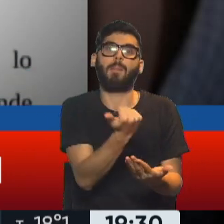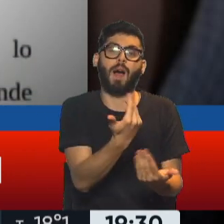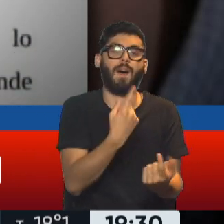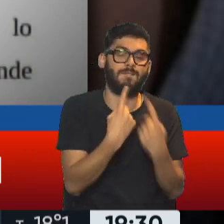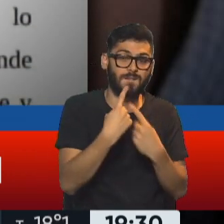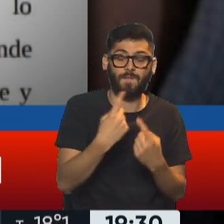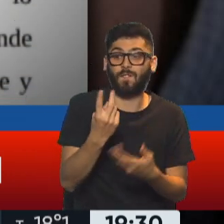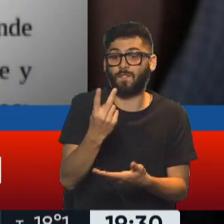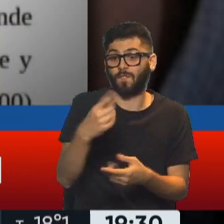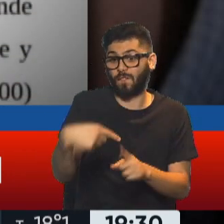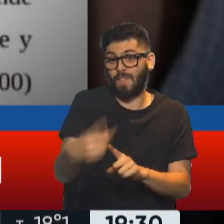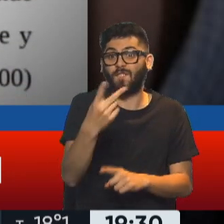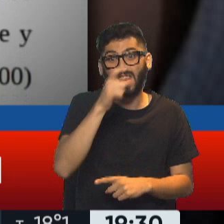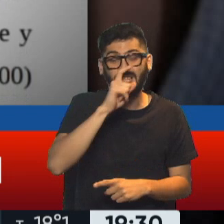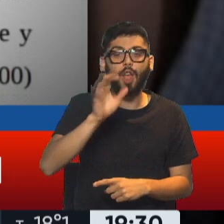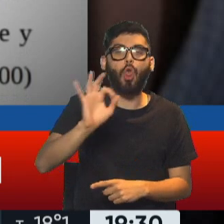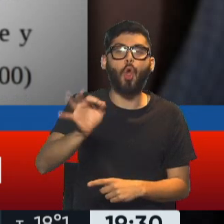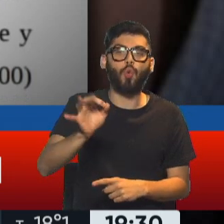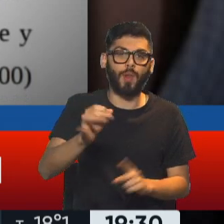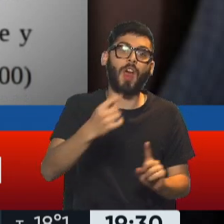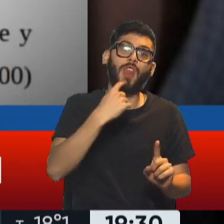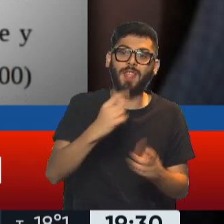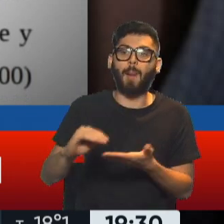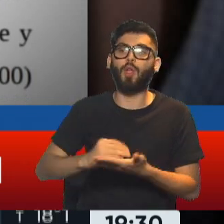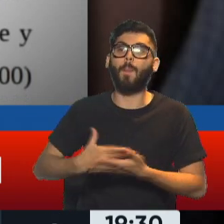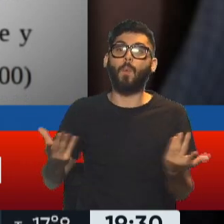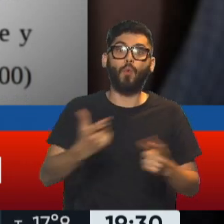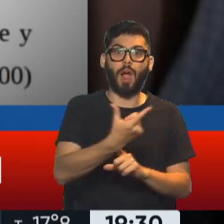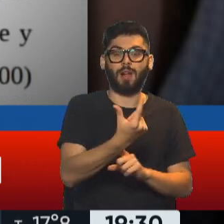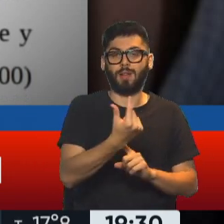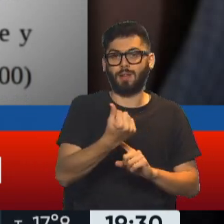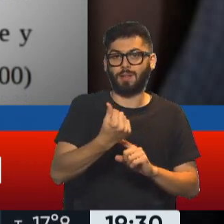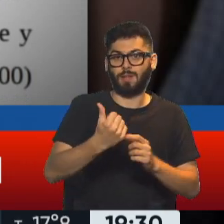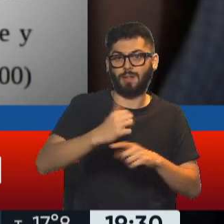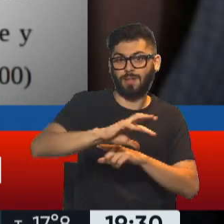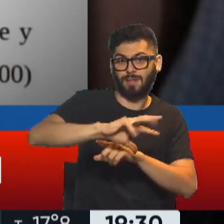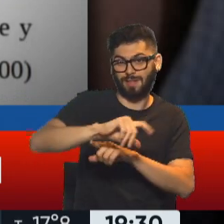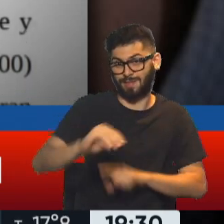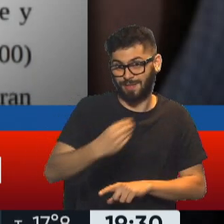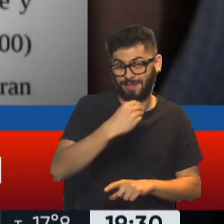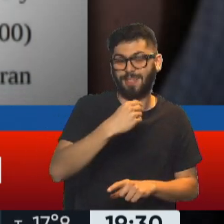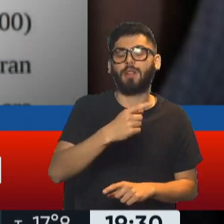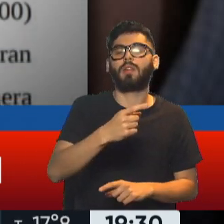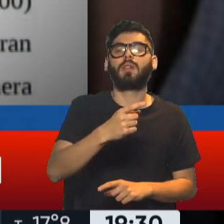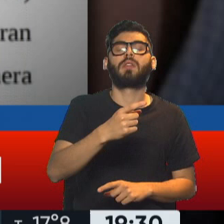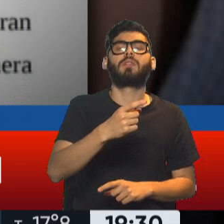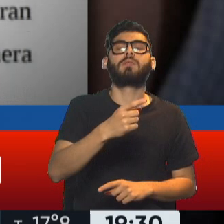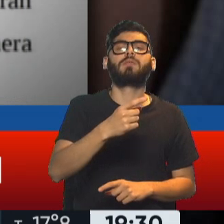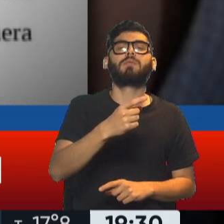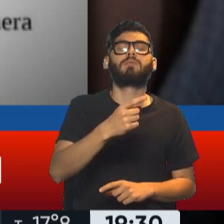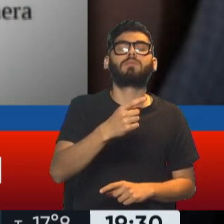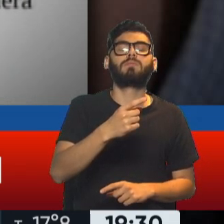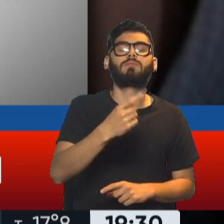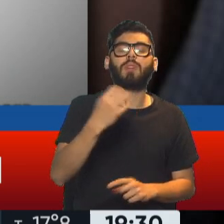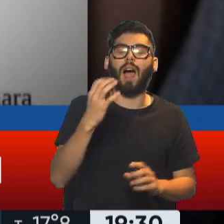de octubre el delito es defraudación en perjuicio de la Administración Pública. Vale la pena detenerse. ¿En cuál fue el hecho? ¿Qué pasó? En el año